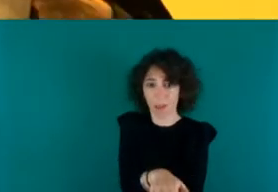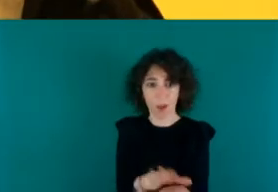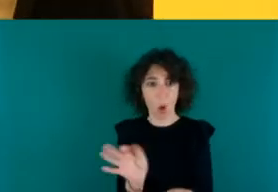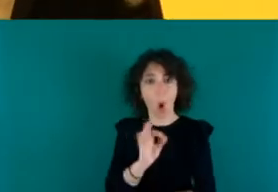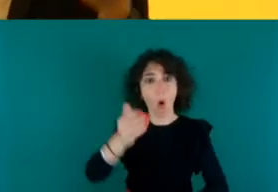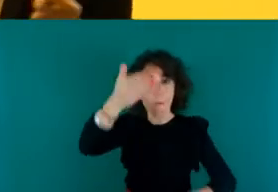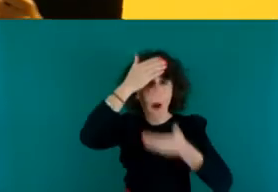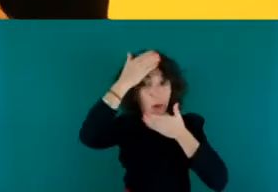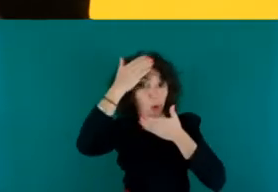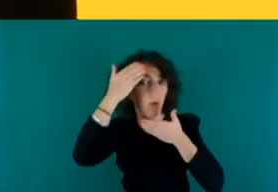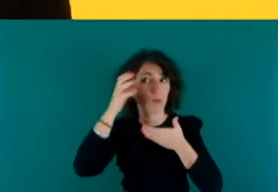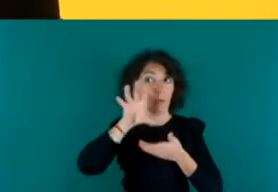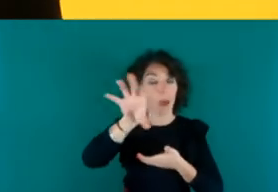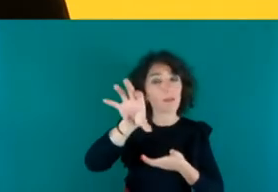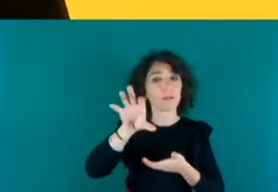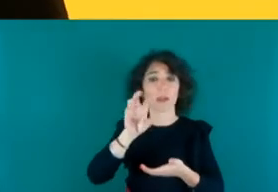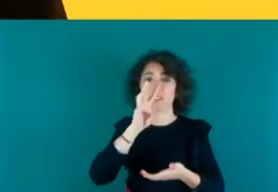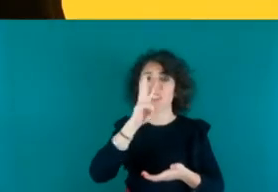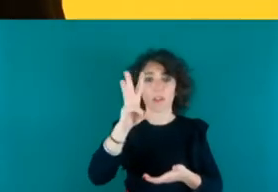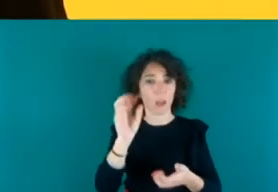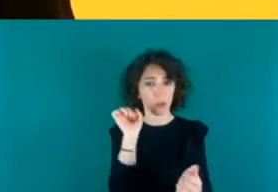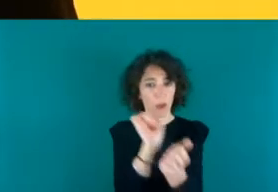con una pena de tres años, creo que es.